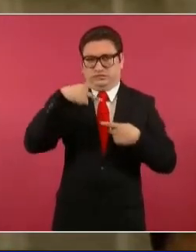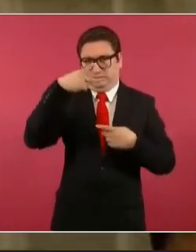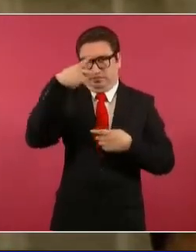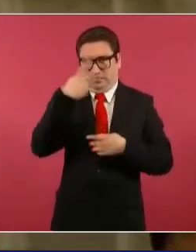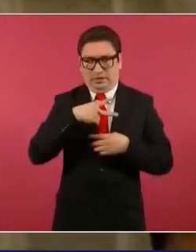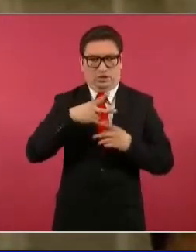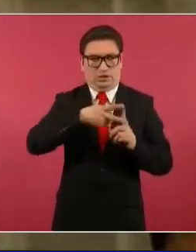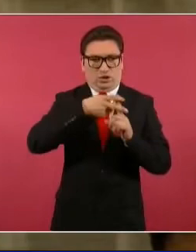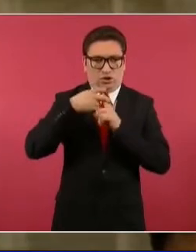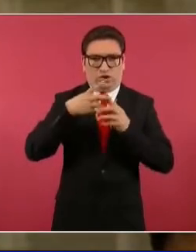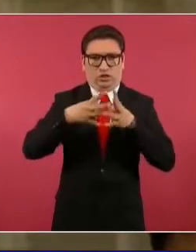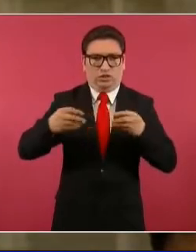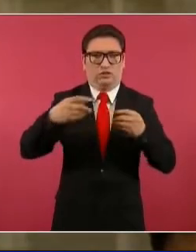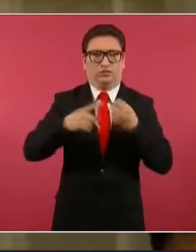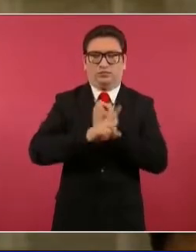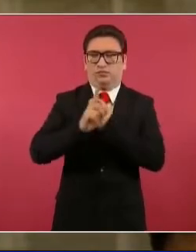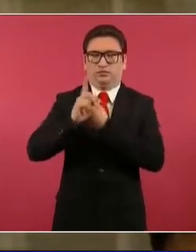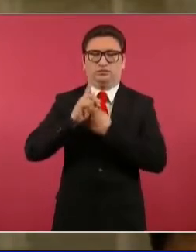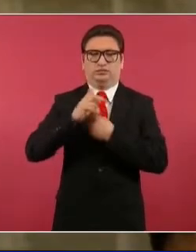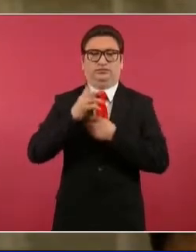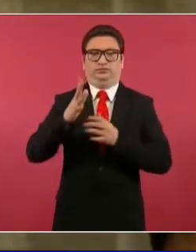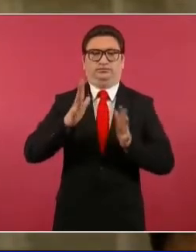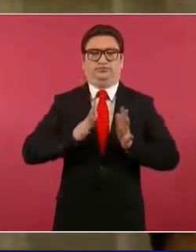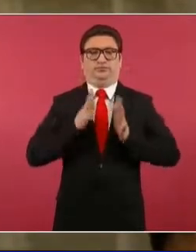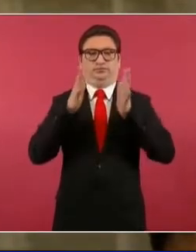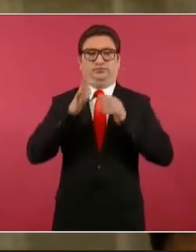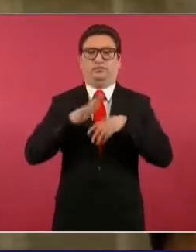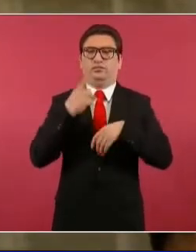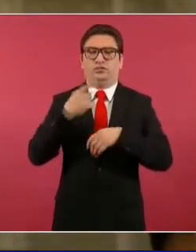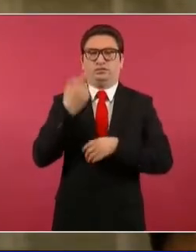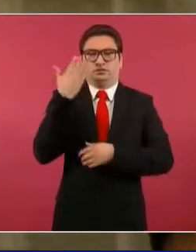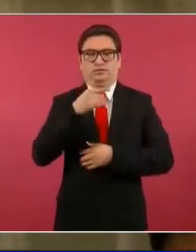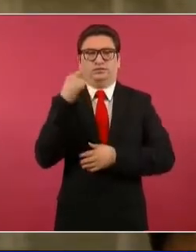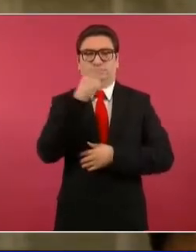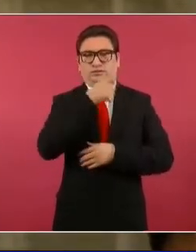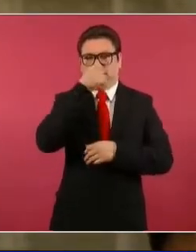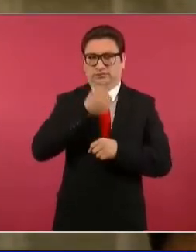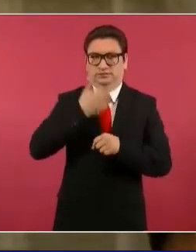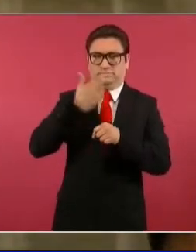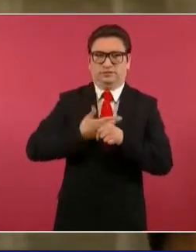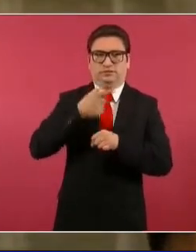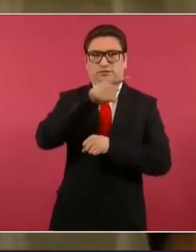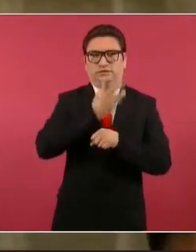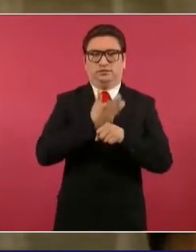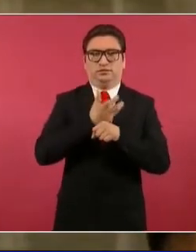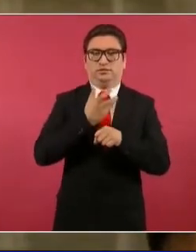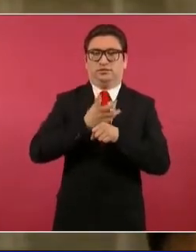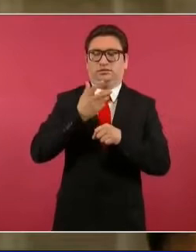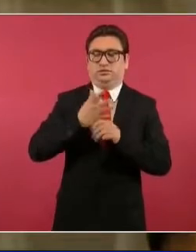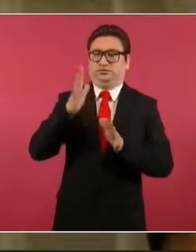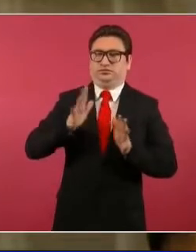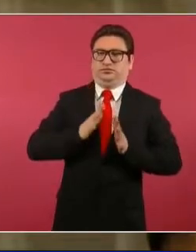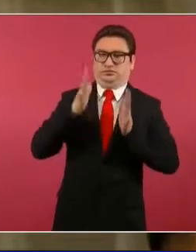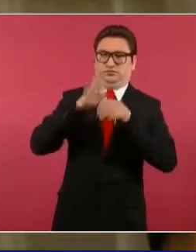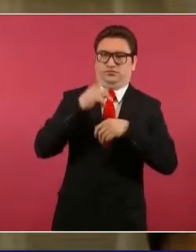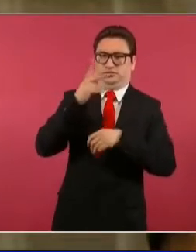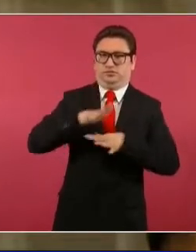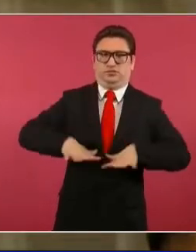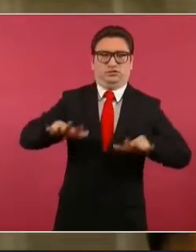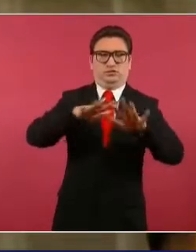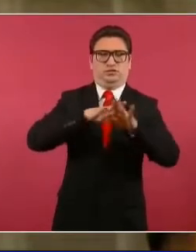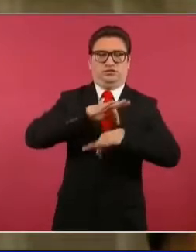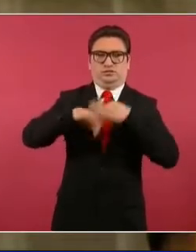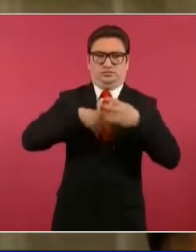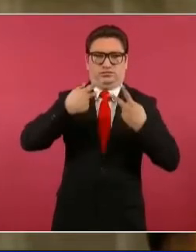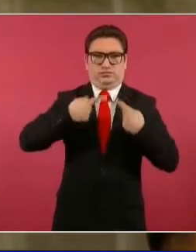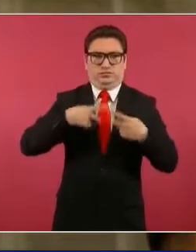relataba el canciller Marcelo Ebrard sobre la sorpresa que le causó al secretario de Estado estadounidense conocer la dimensión de la